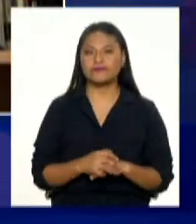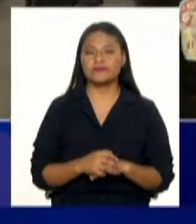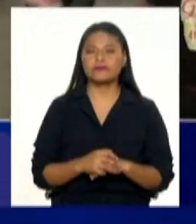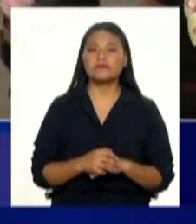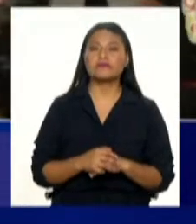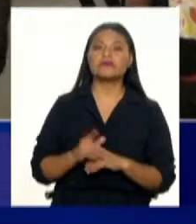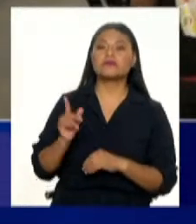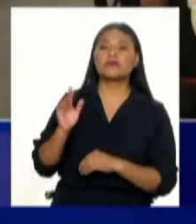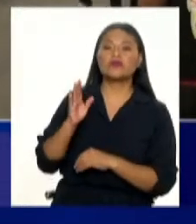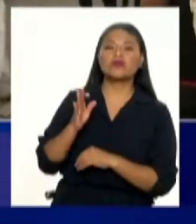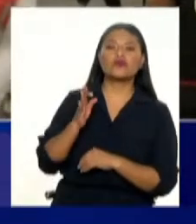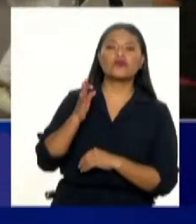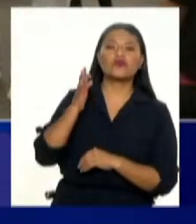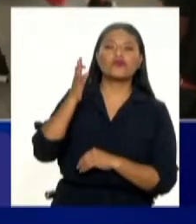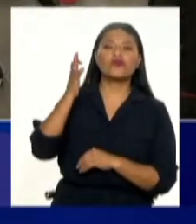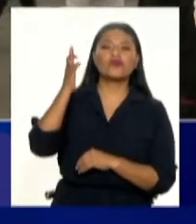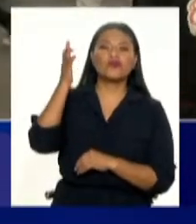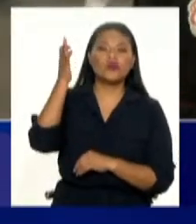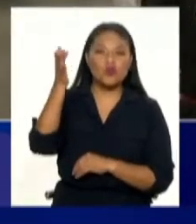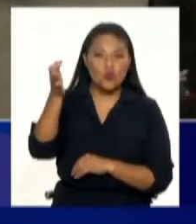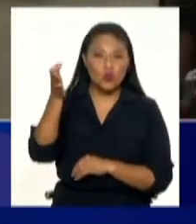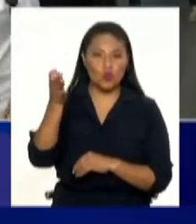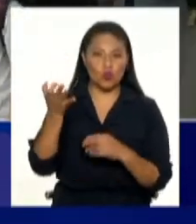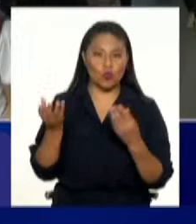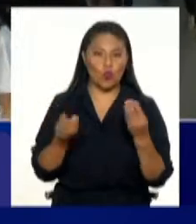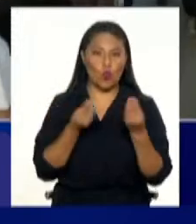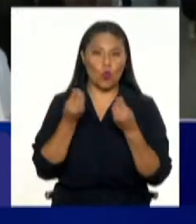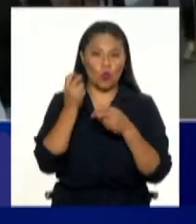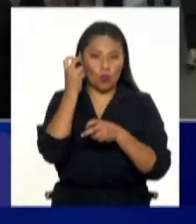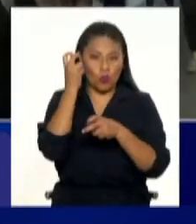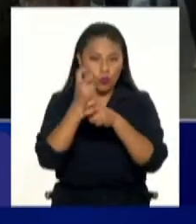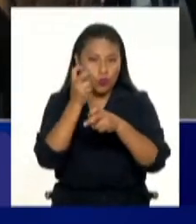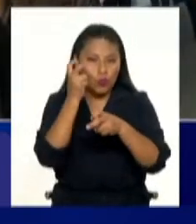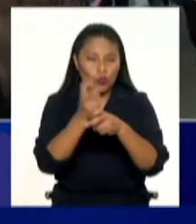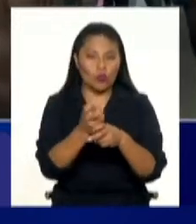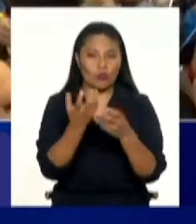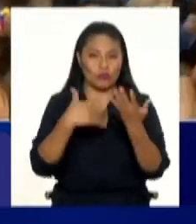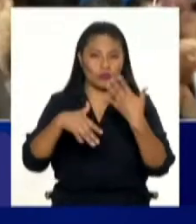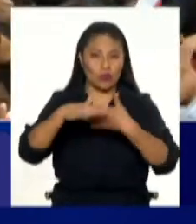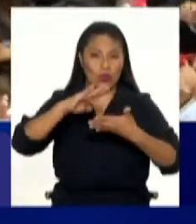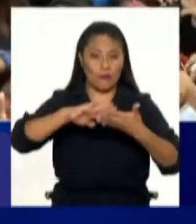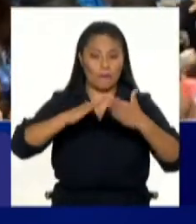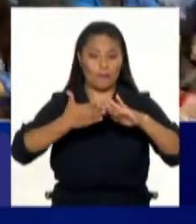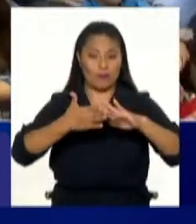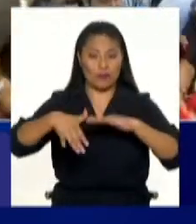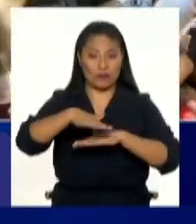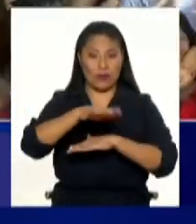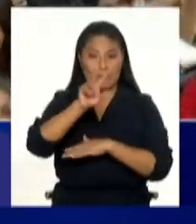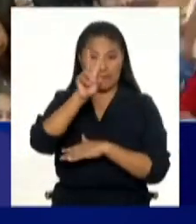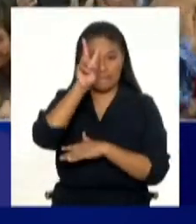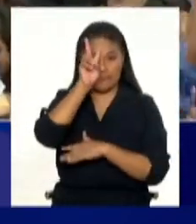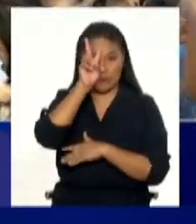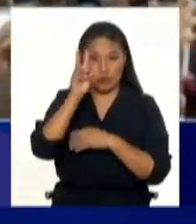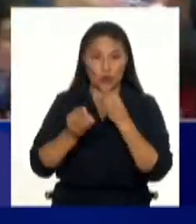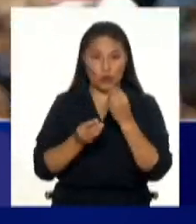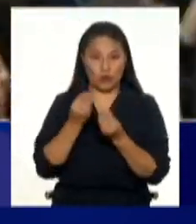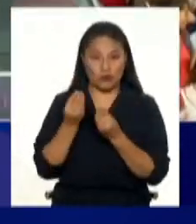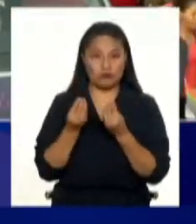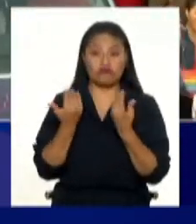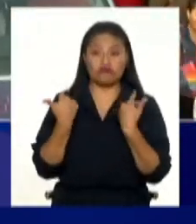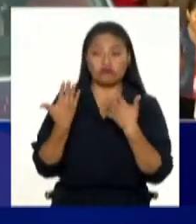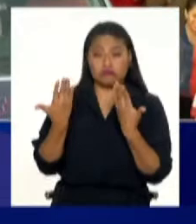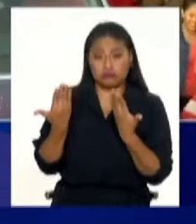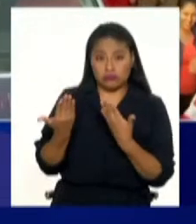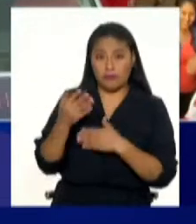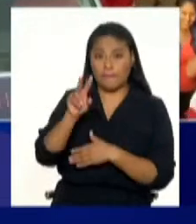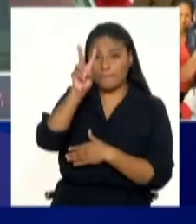el futuro, ¿esto cómo podría complicar la situación de esta comunidad en el país? Porque, además, la encuesta muestra a un